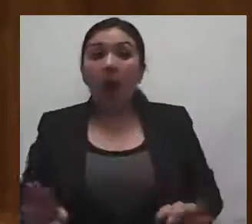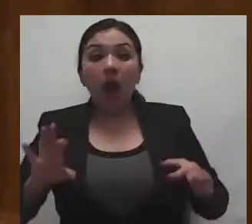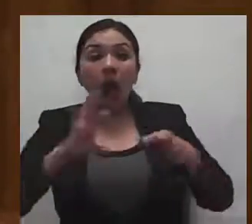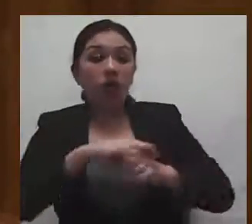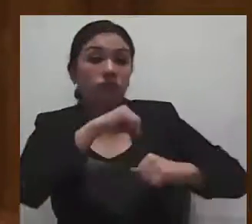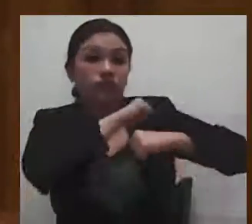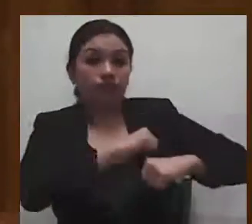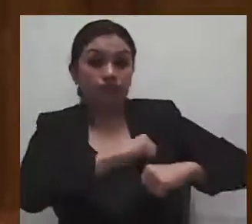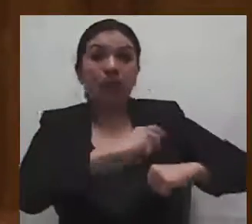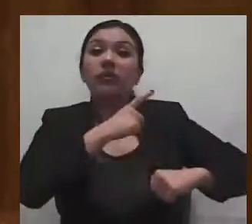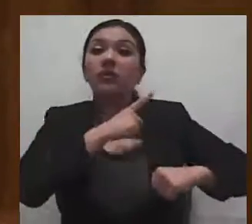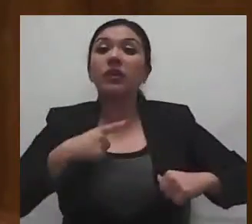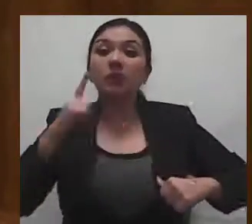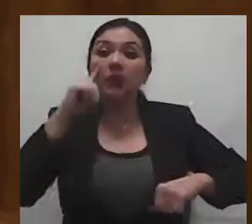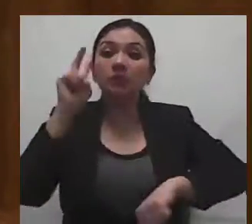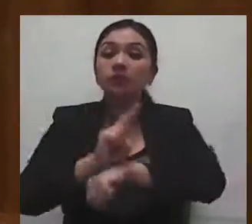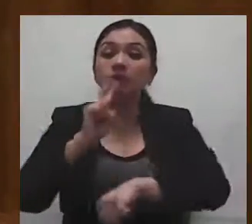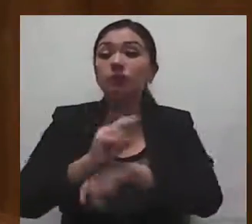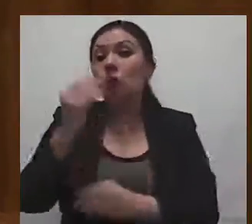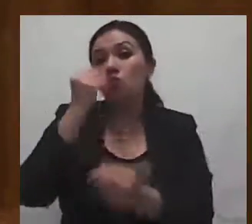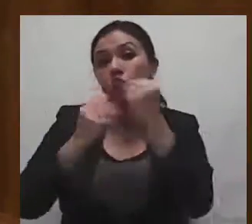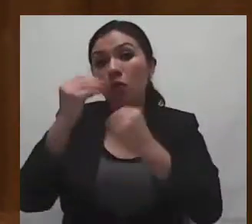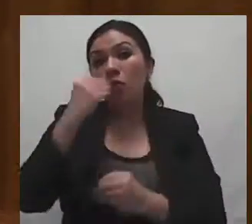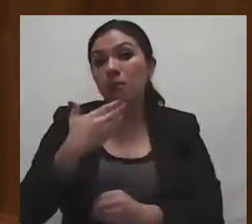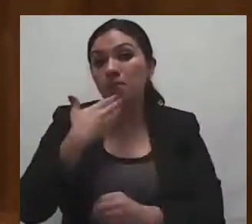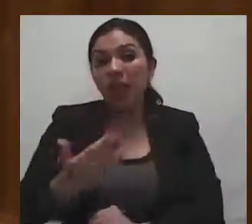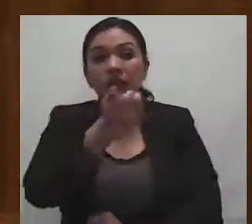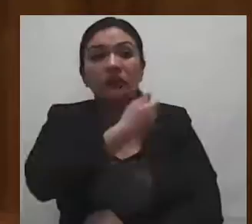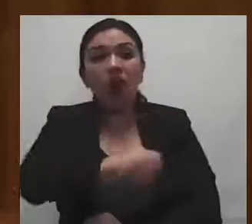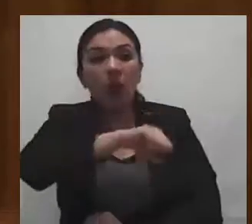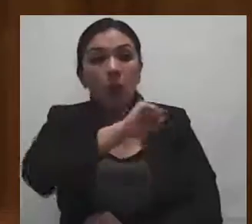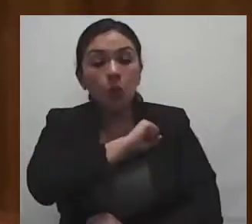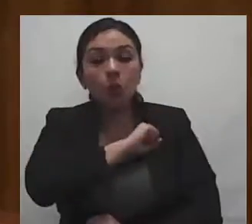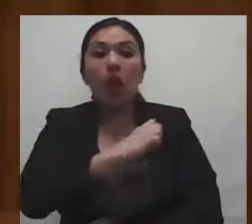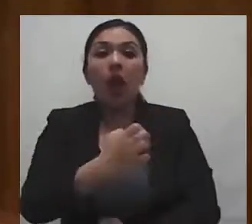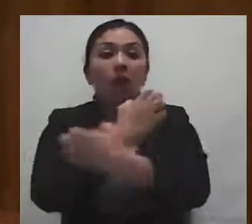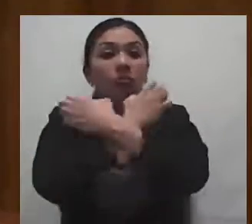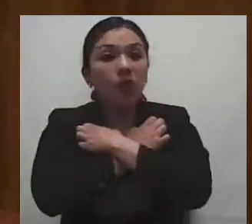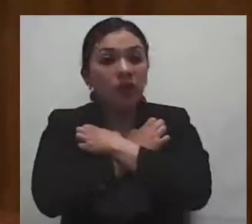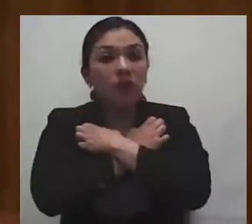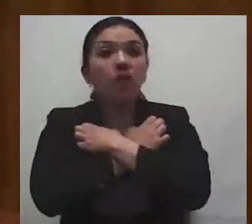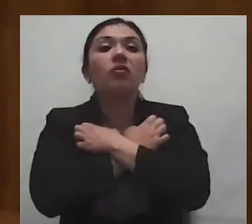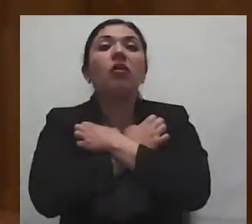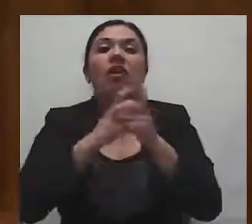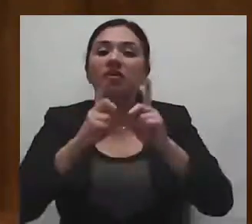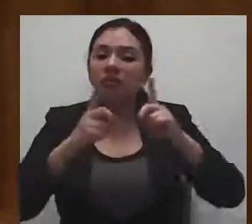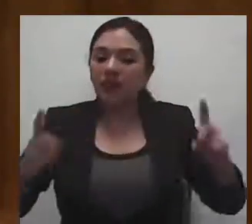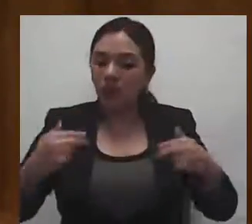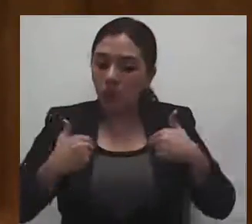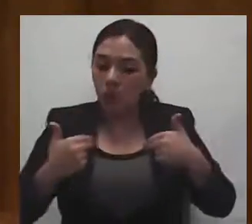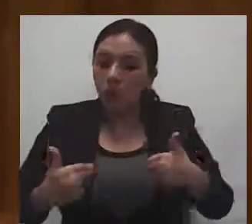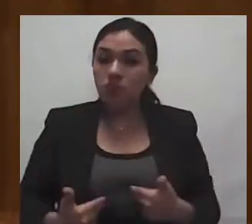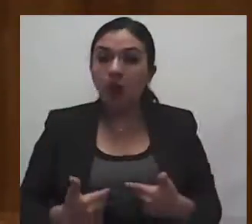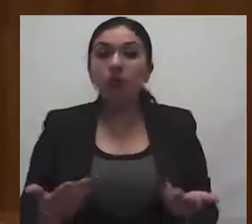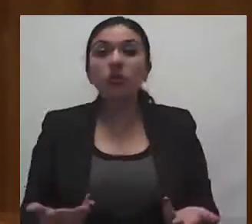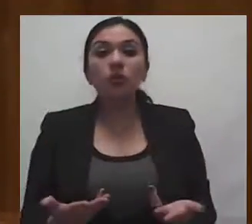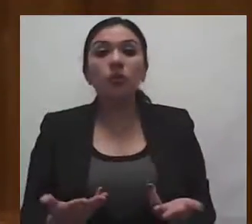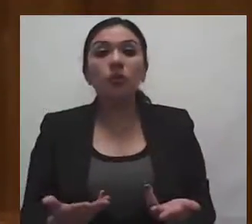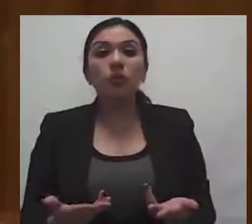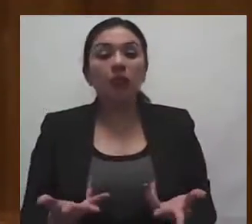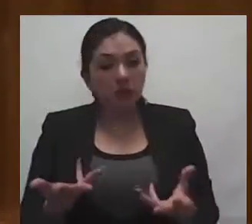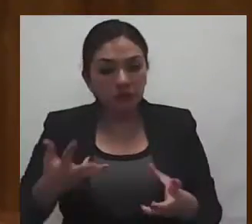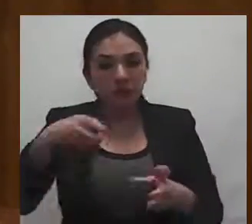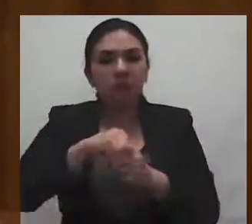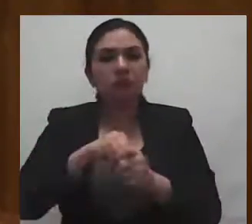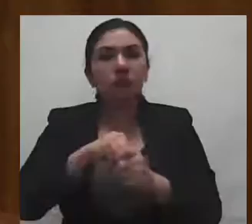procuren la alimentación, la salud, la educación, el desarrollo humano y su integración a los